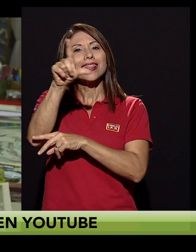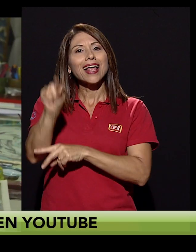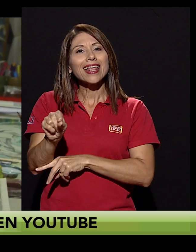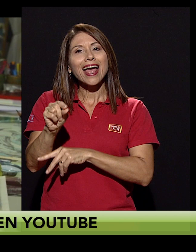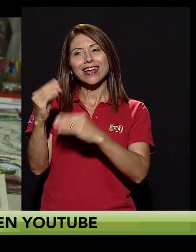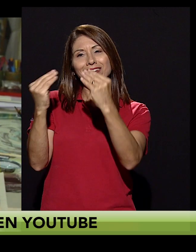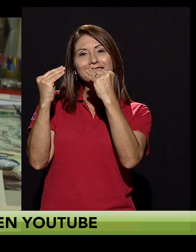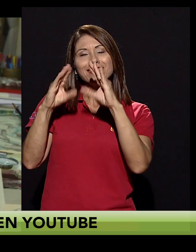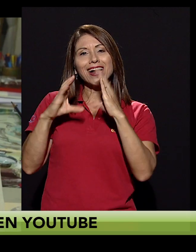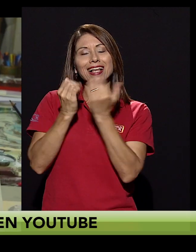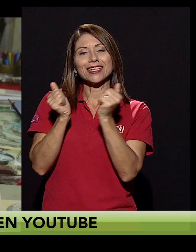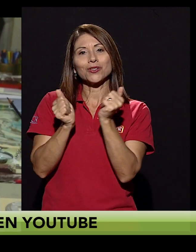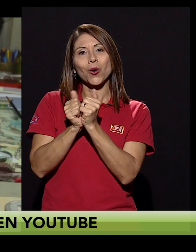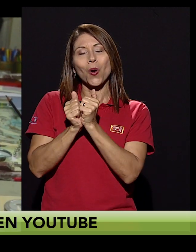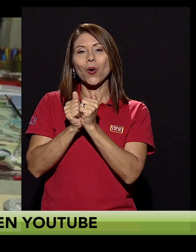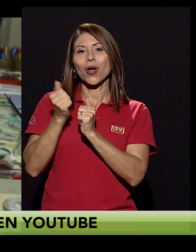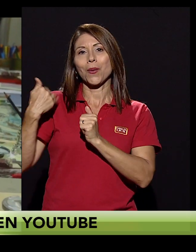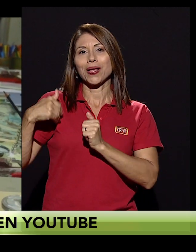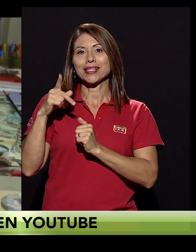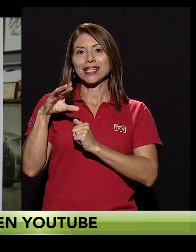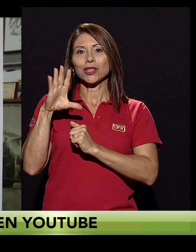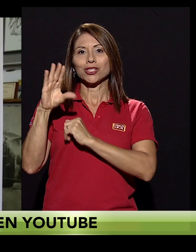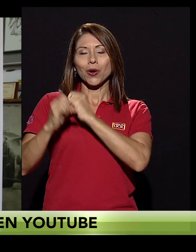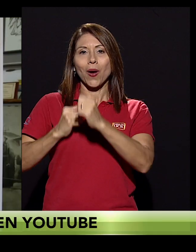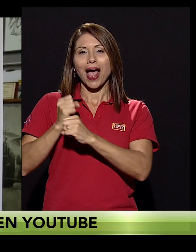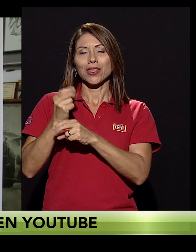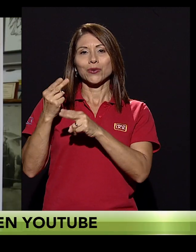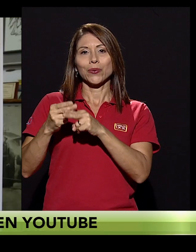del color hasta cómo nace y se finaliza un cuadro.